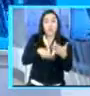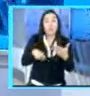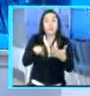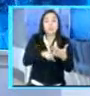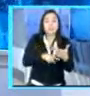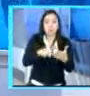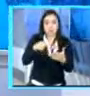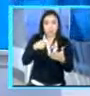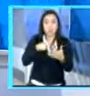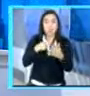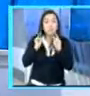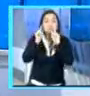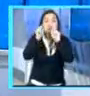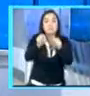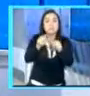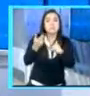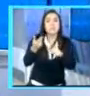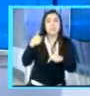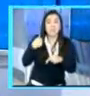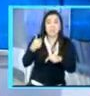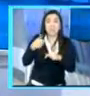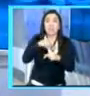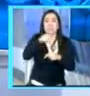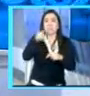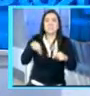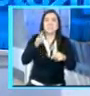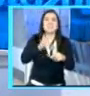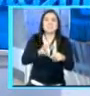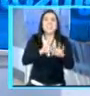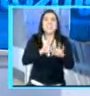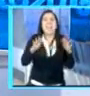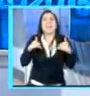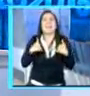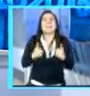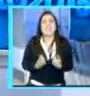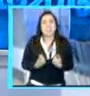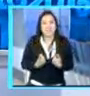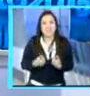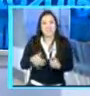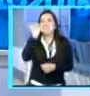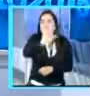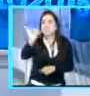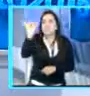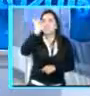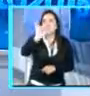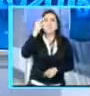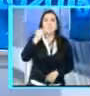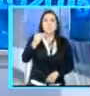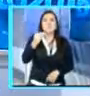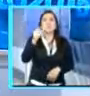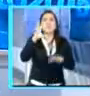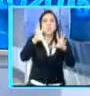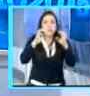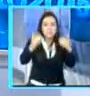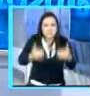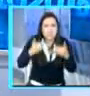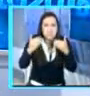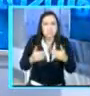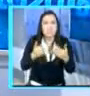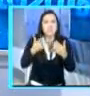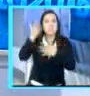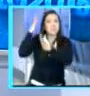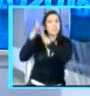basta. No estamos dispuestos a la actuación normal del pasado.